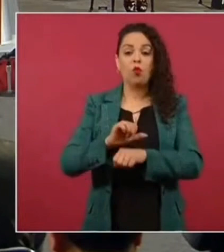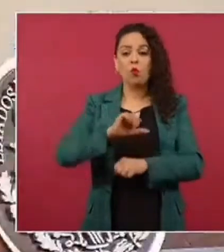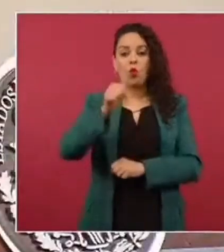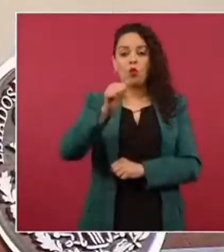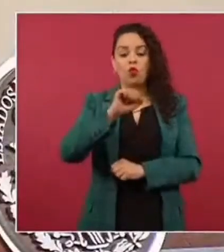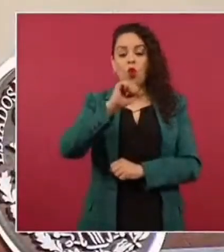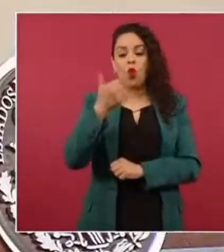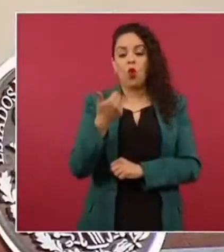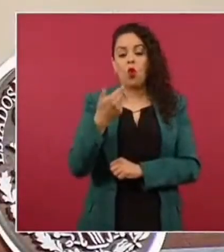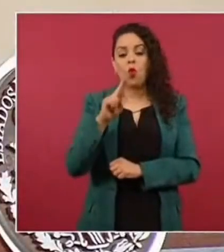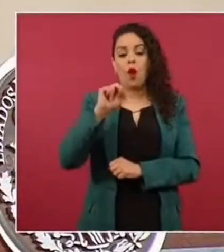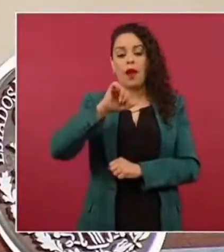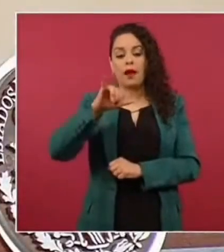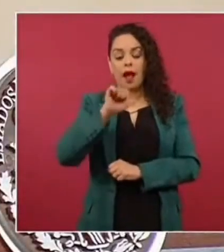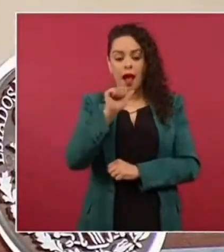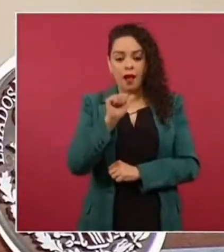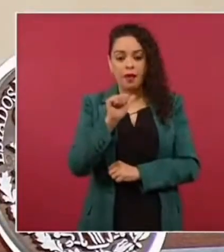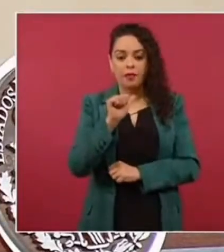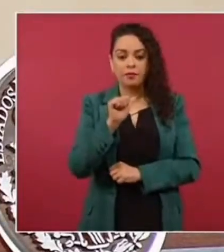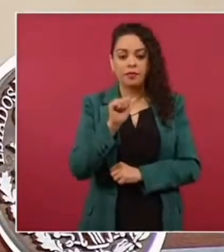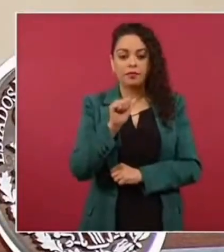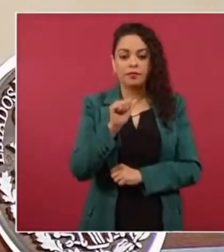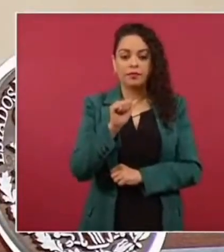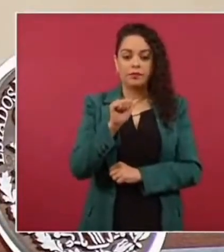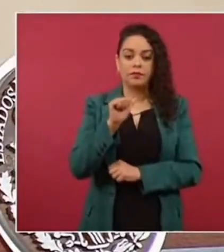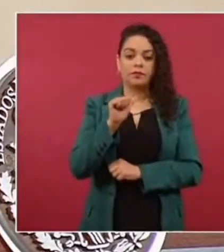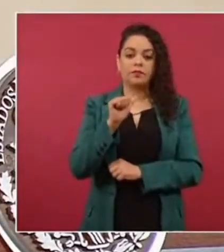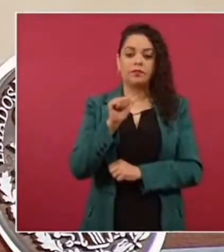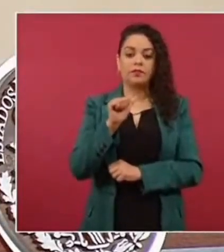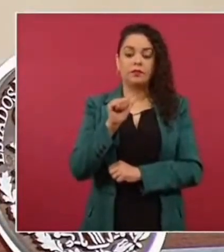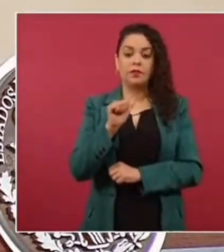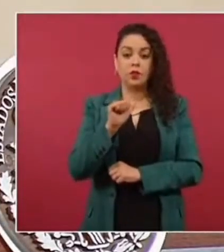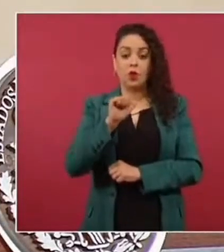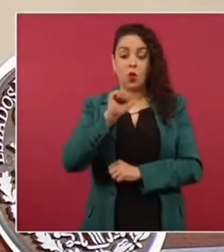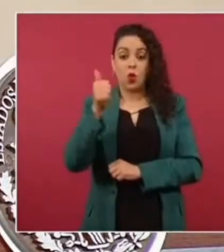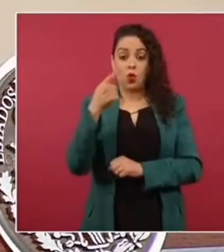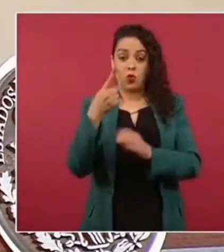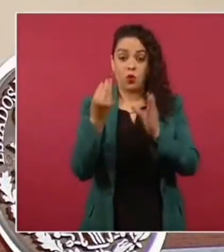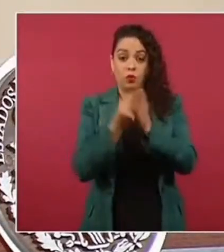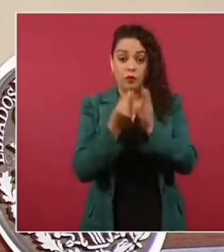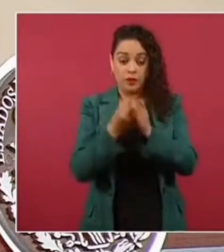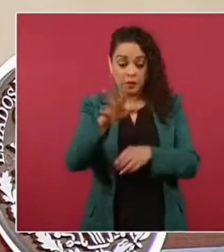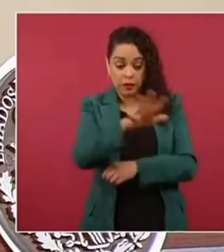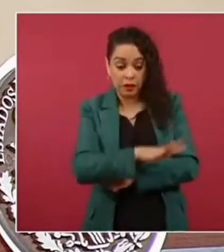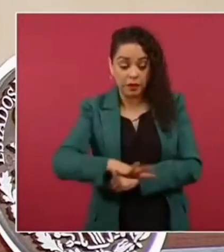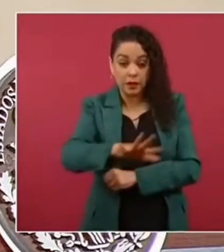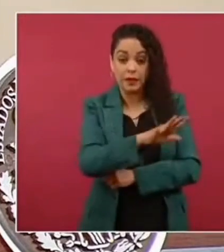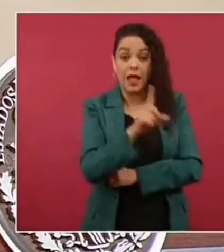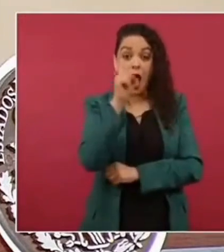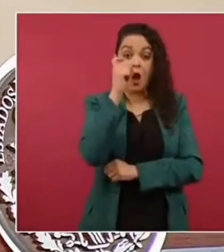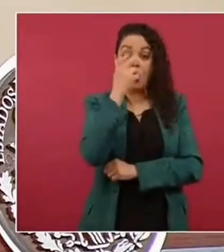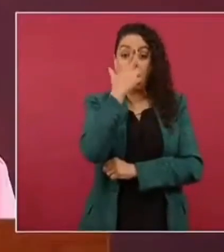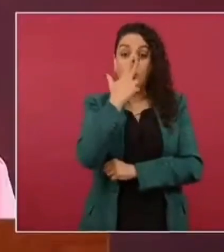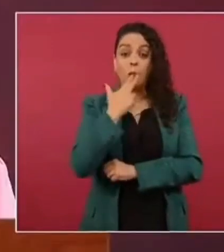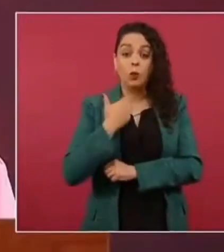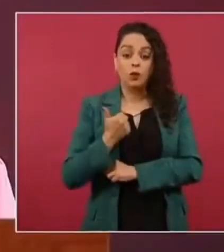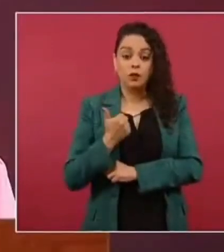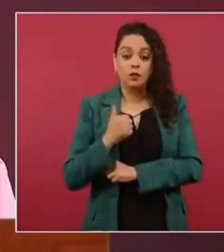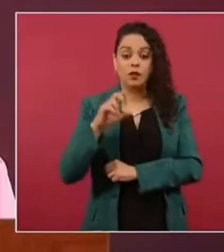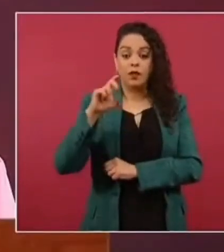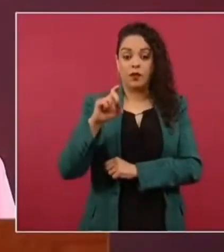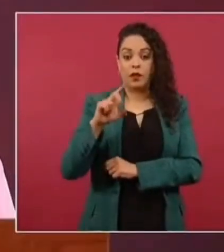se suma lo que son manglares específicos metidos de agua dulce y que son 38 mil